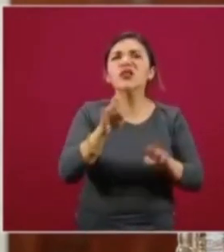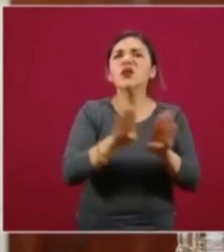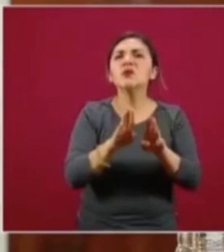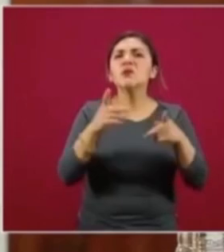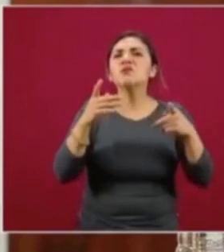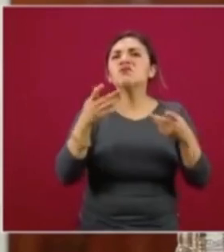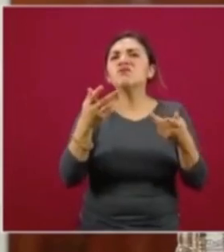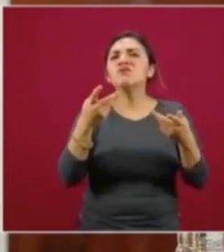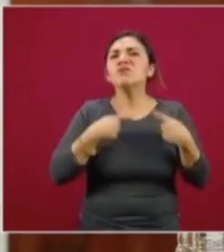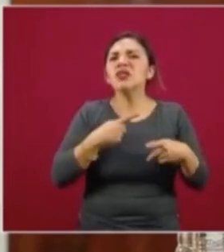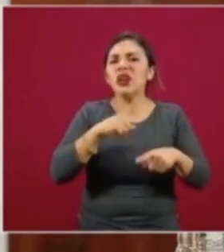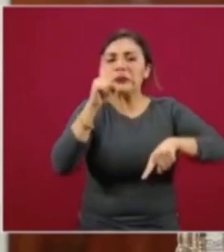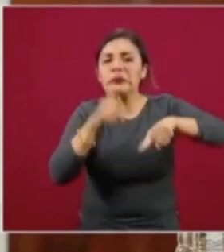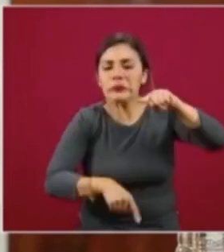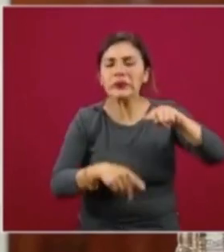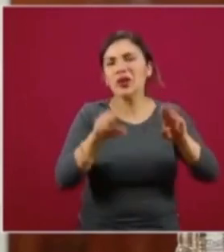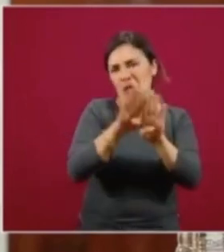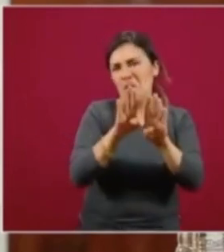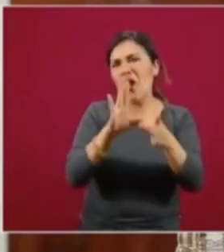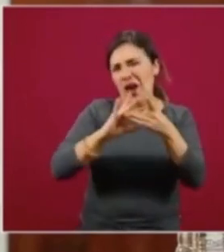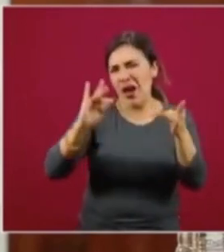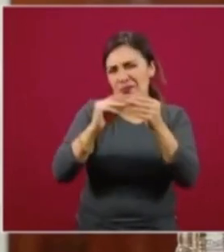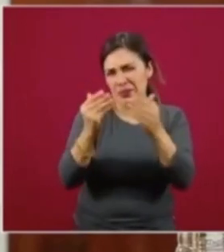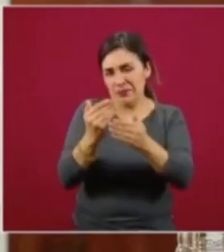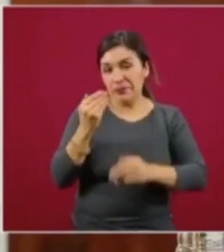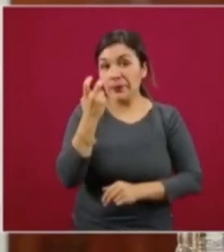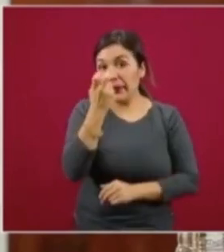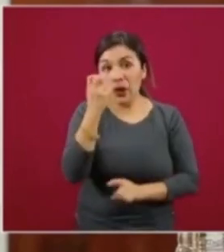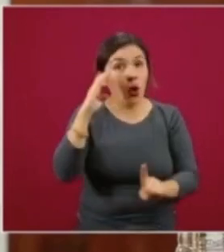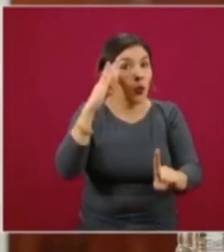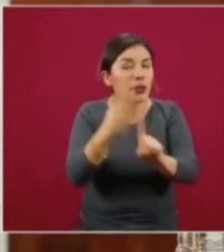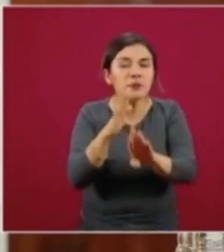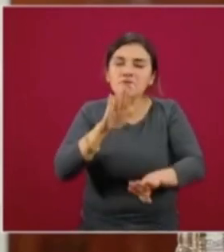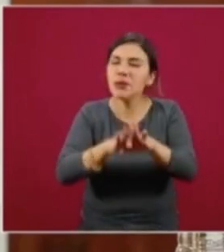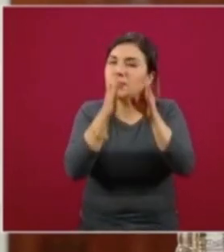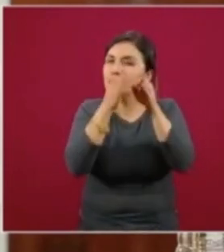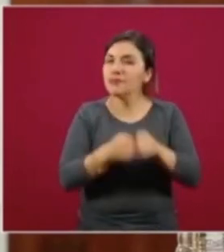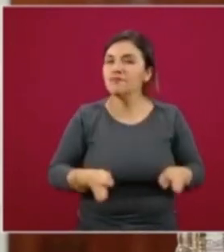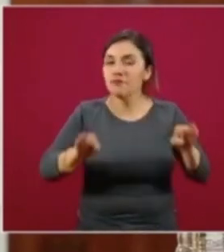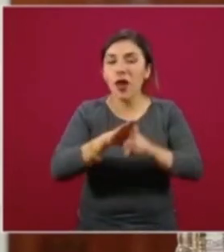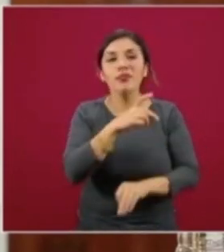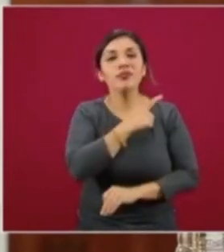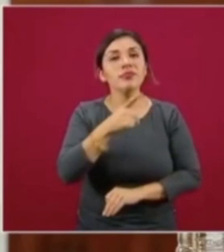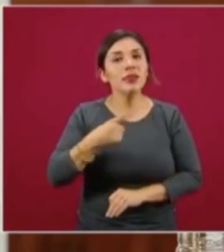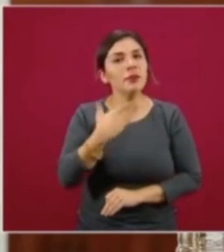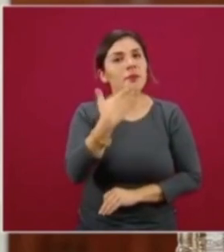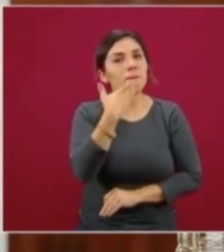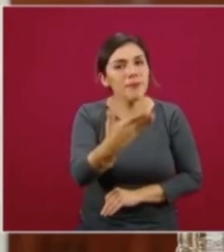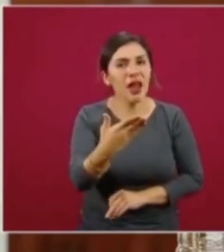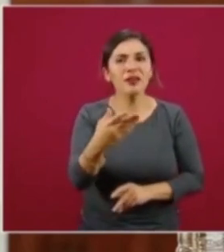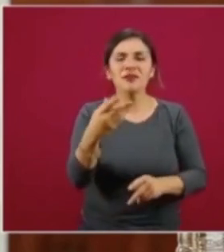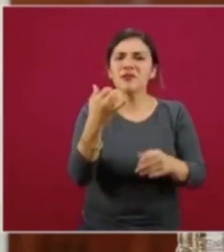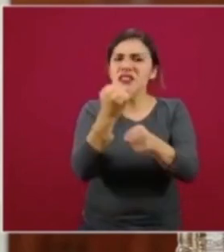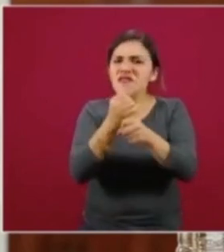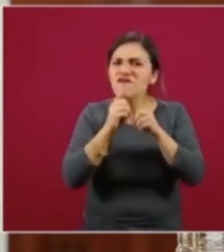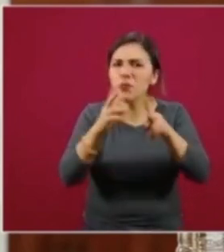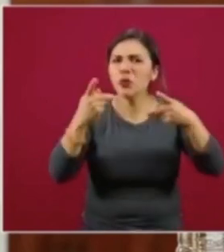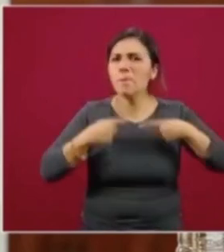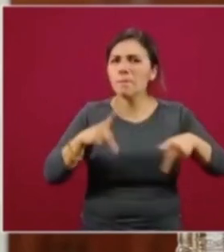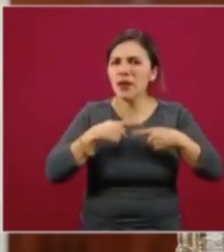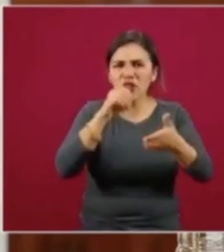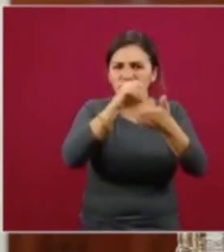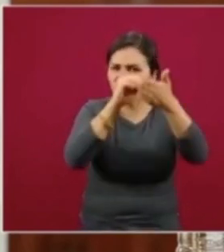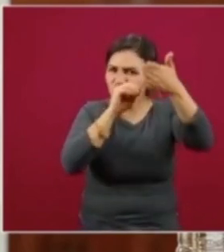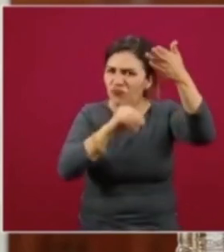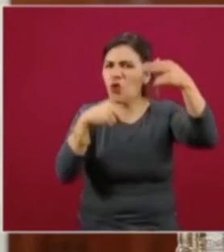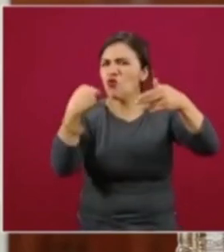operativos y todo esto que ya explicamos. Ese es el objetivo fundamental, hay que tener bien los datos de la persona. Muchos adultos